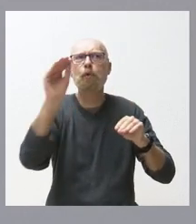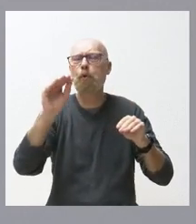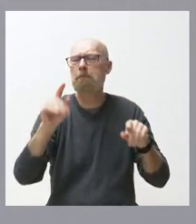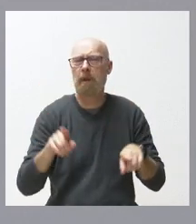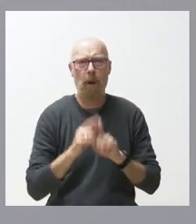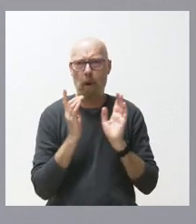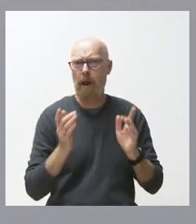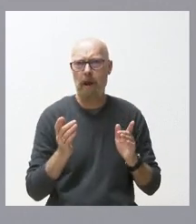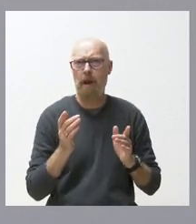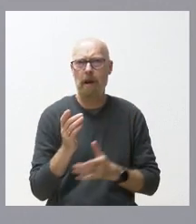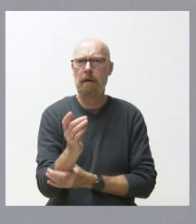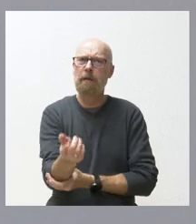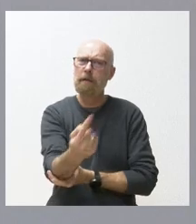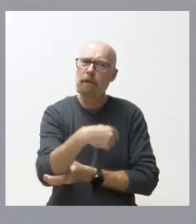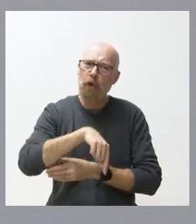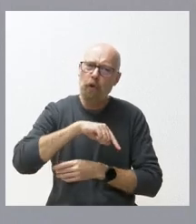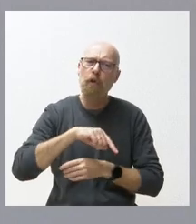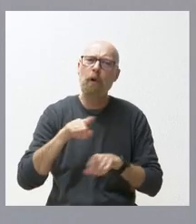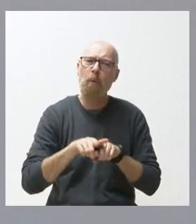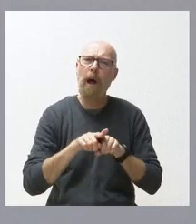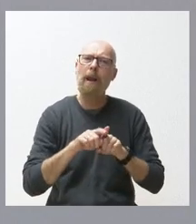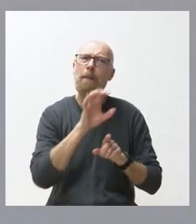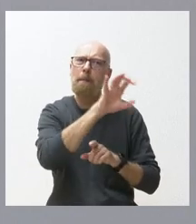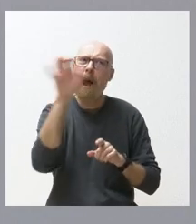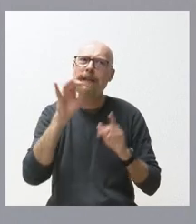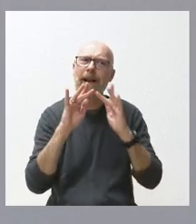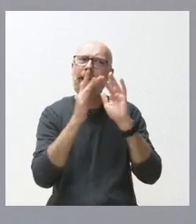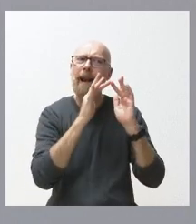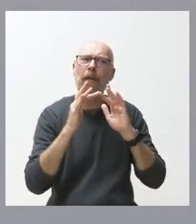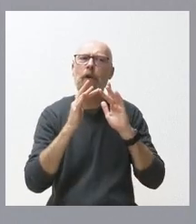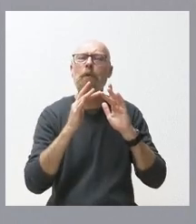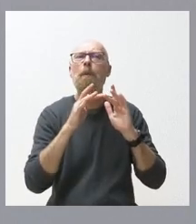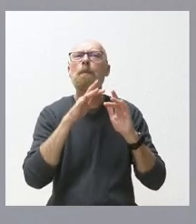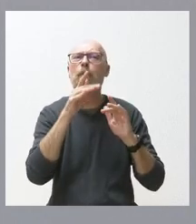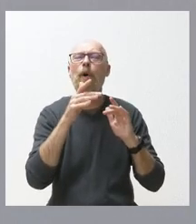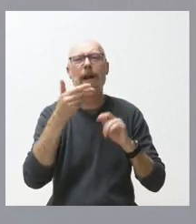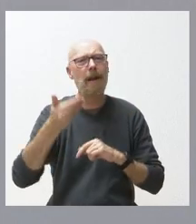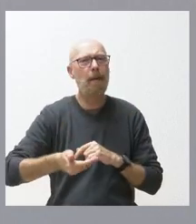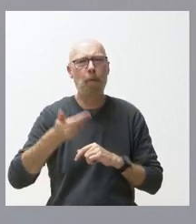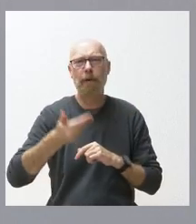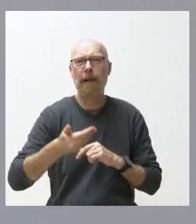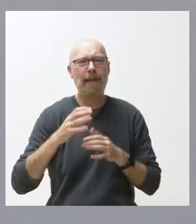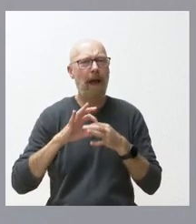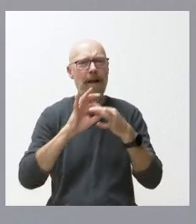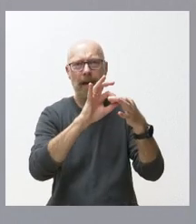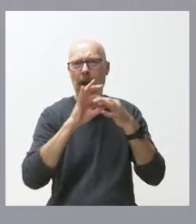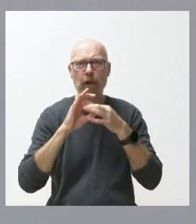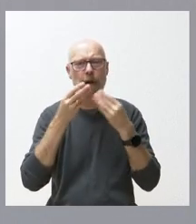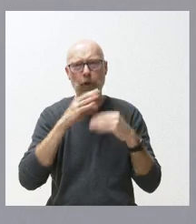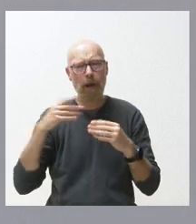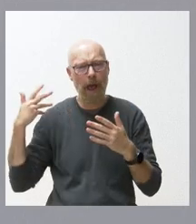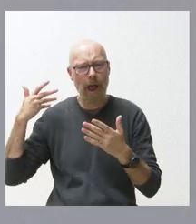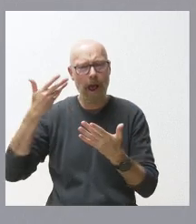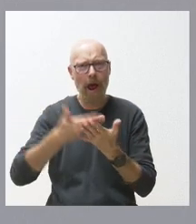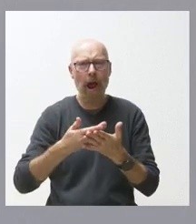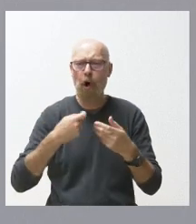valoramos nuestra relación con los países en función de la importancia de ese país de nuestras relaciones históricas y comerciales con ese